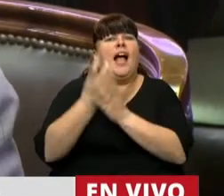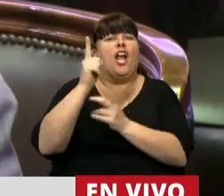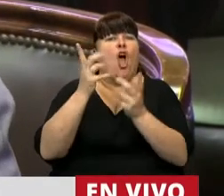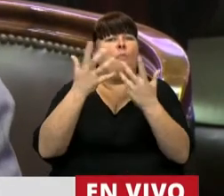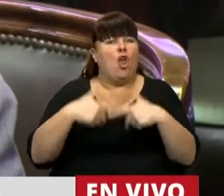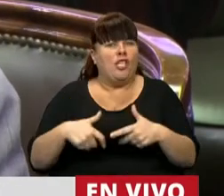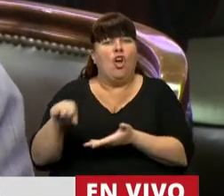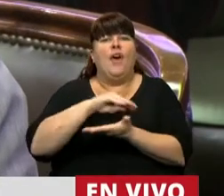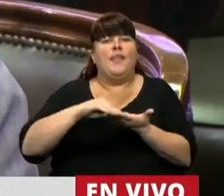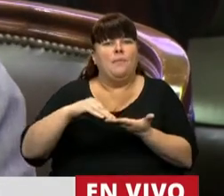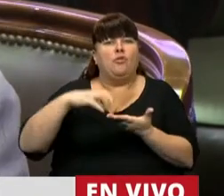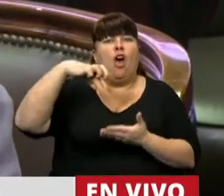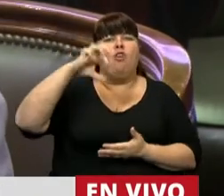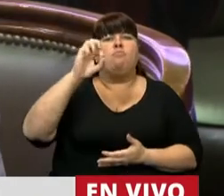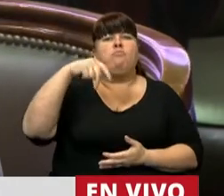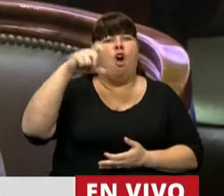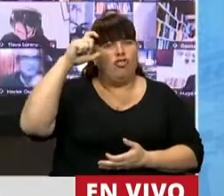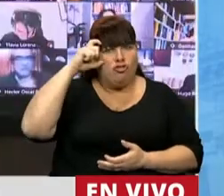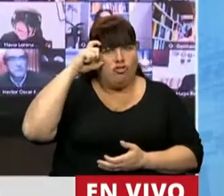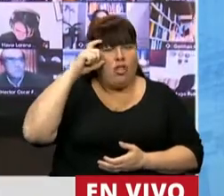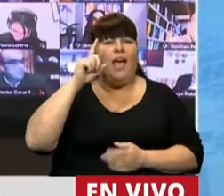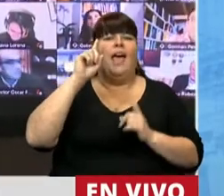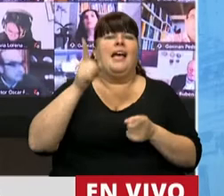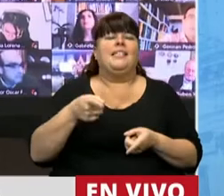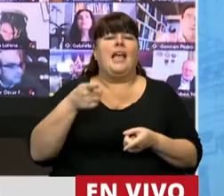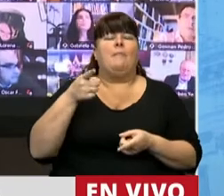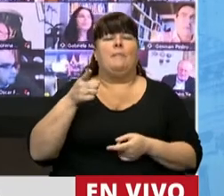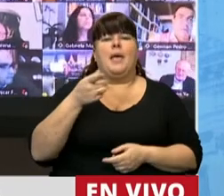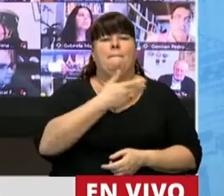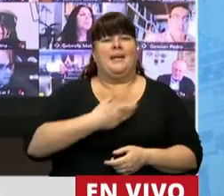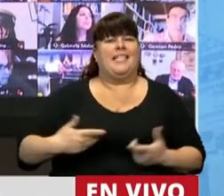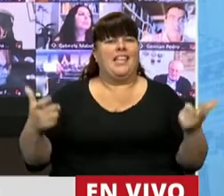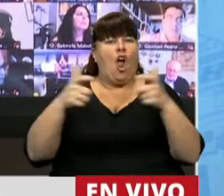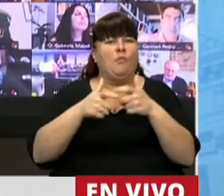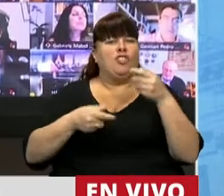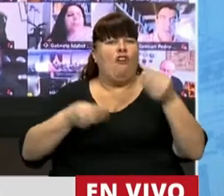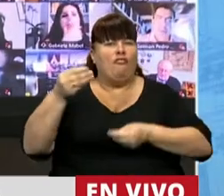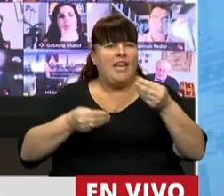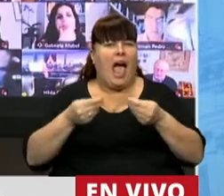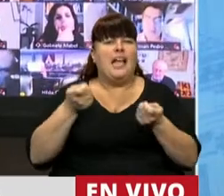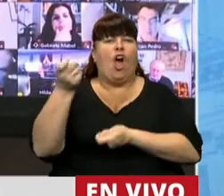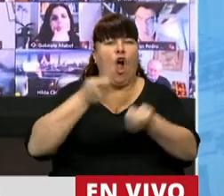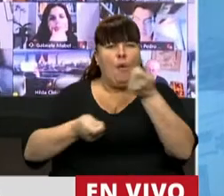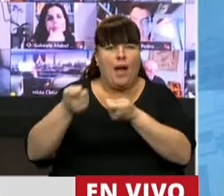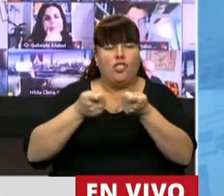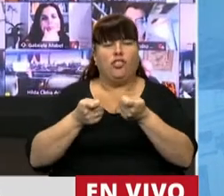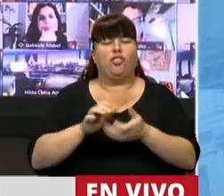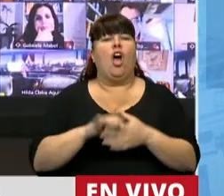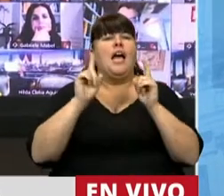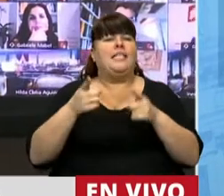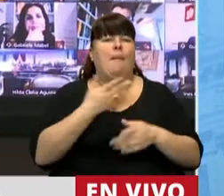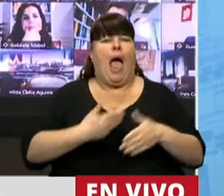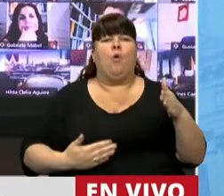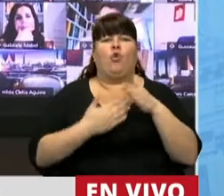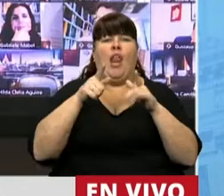proyecto, el diputado Carlos Ponce, los que presiden la Comisión de Finanzas, de Comercio, y a las